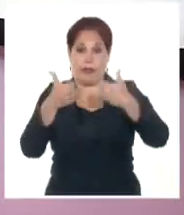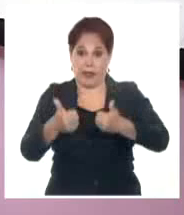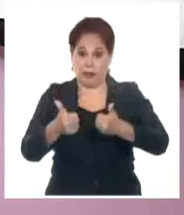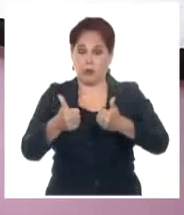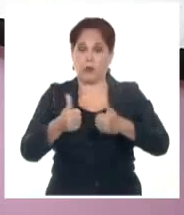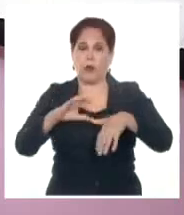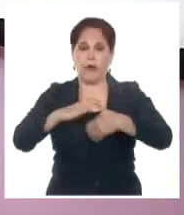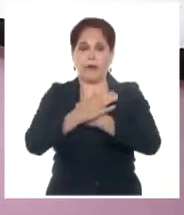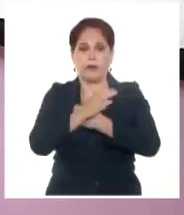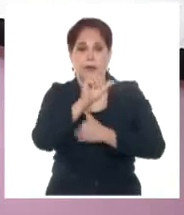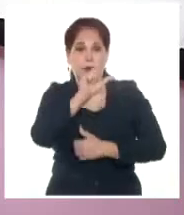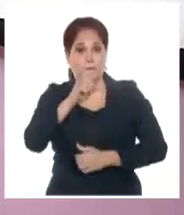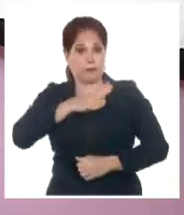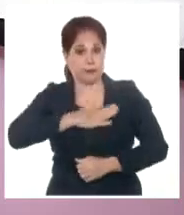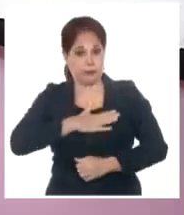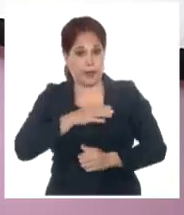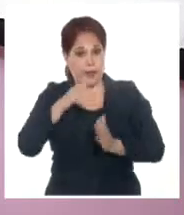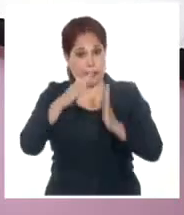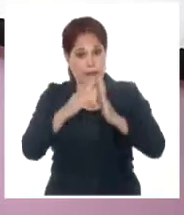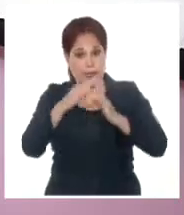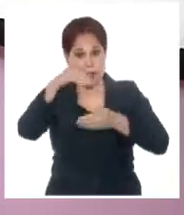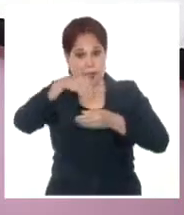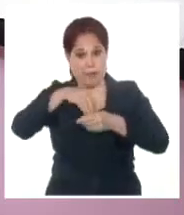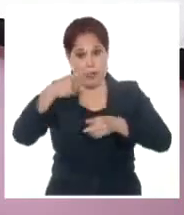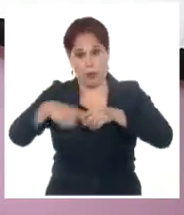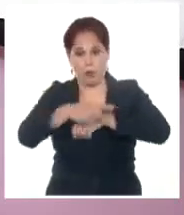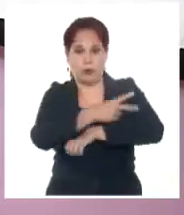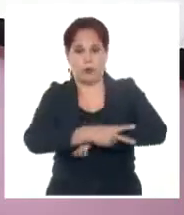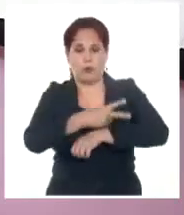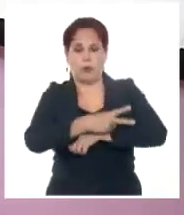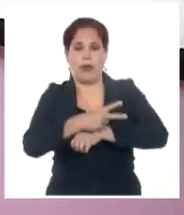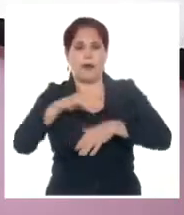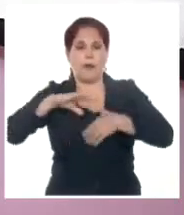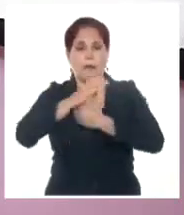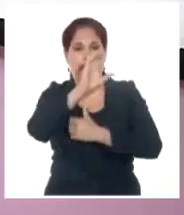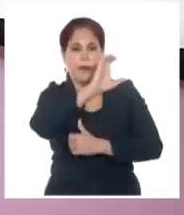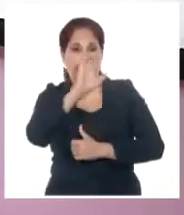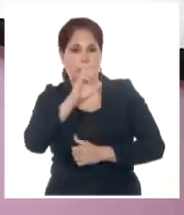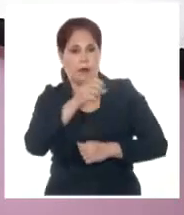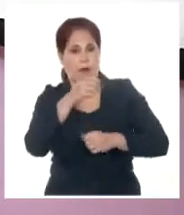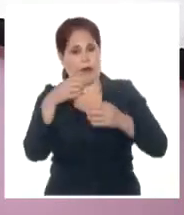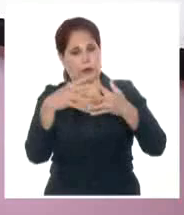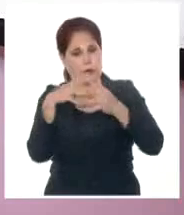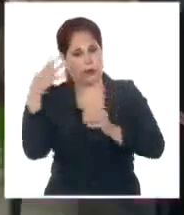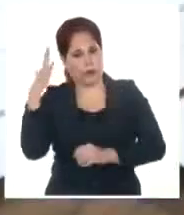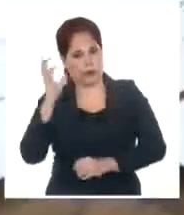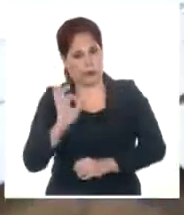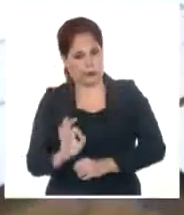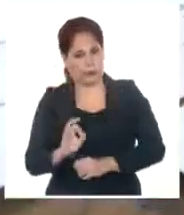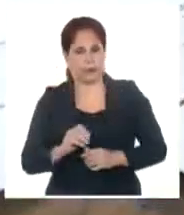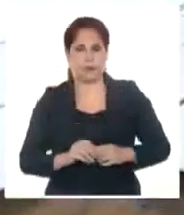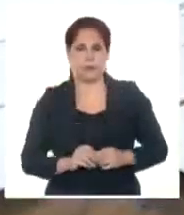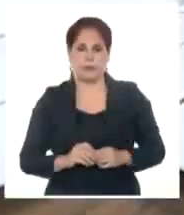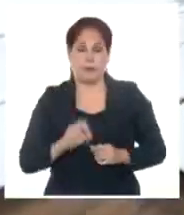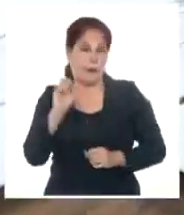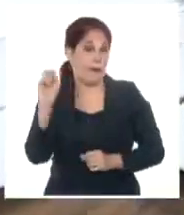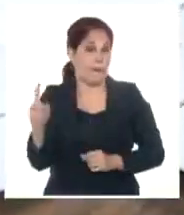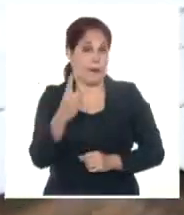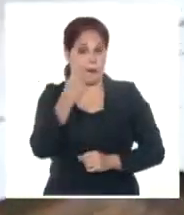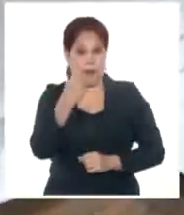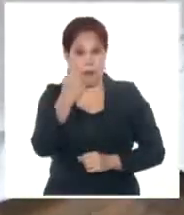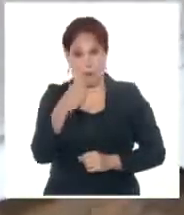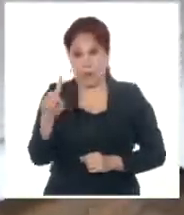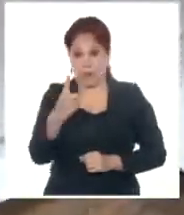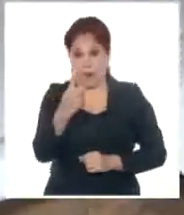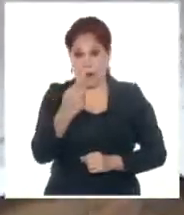Consulares y Atención a Cubanos o residentes en el exterior del MINREX, Ernesto Soberón Guzmán. Las escuchamos. El 1 de enero